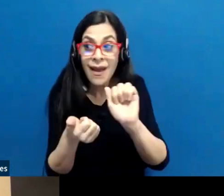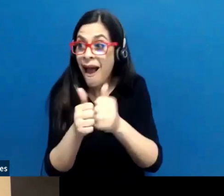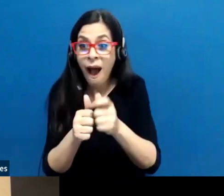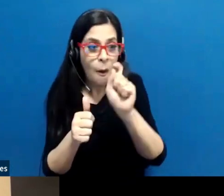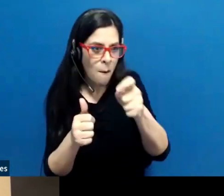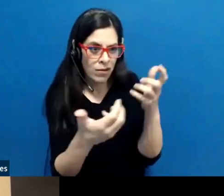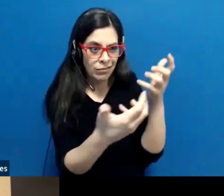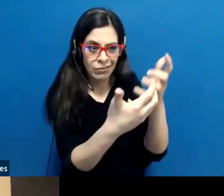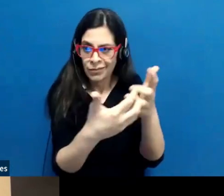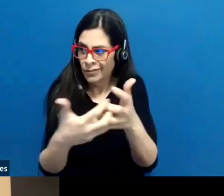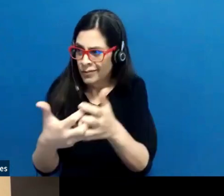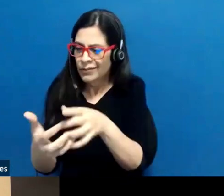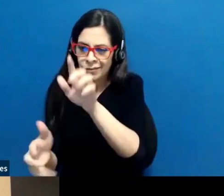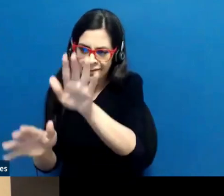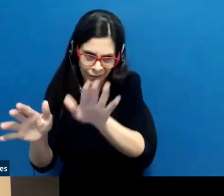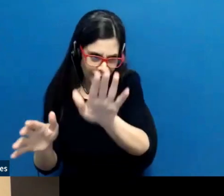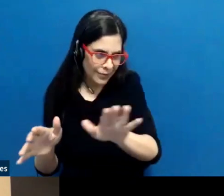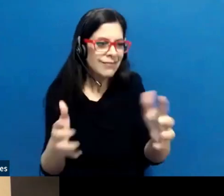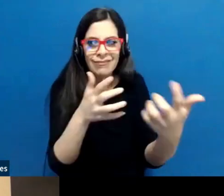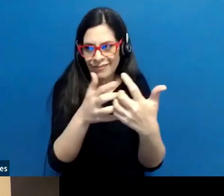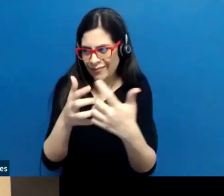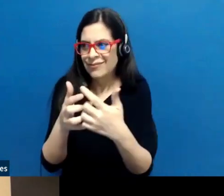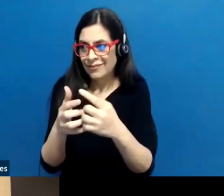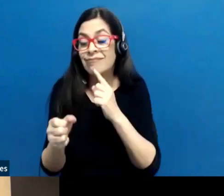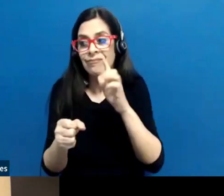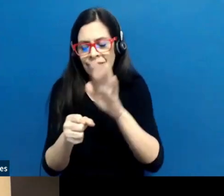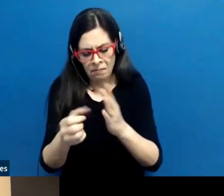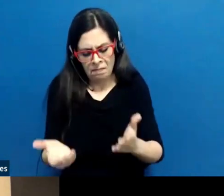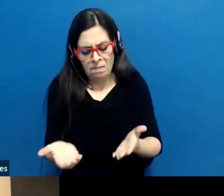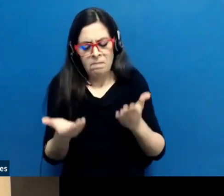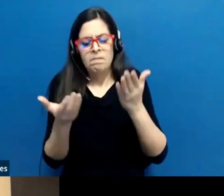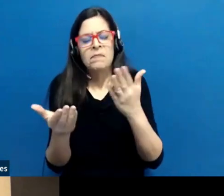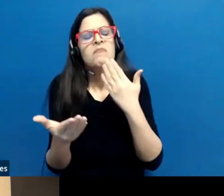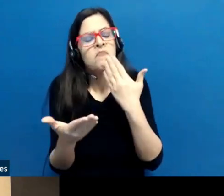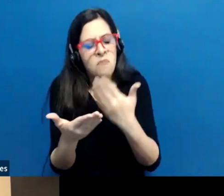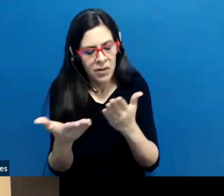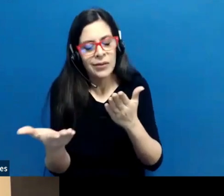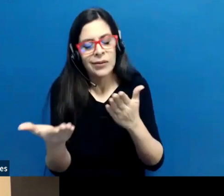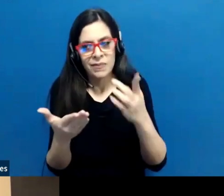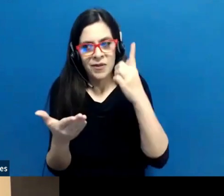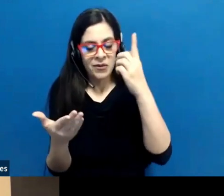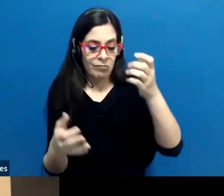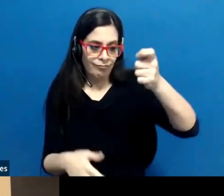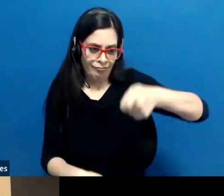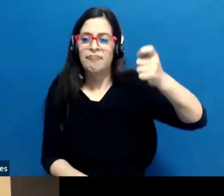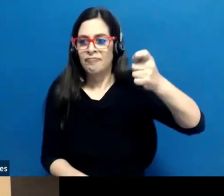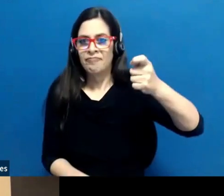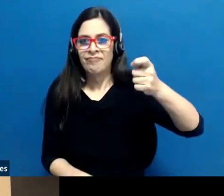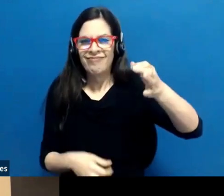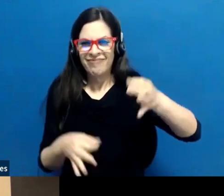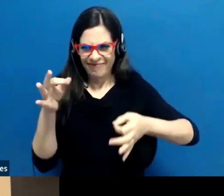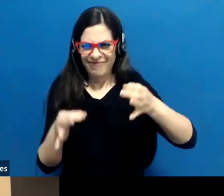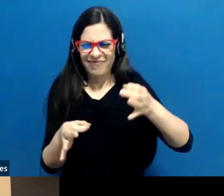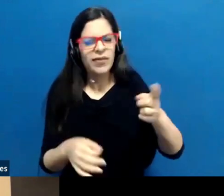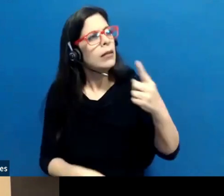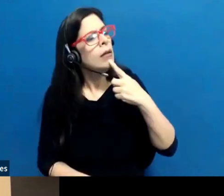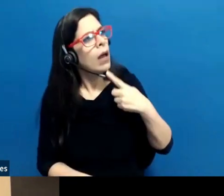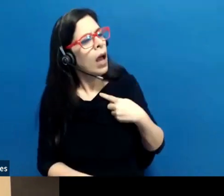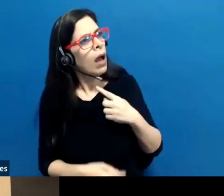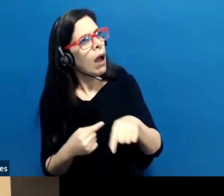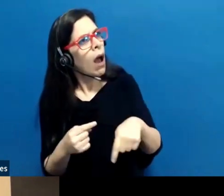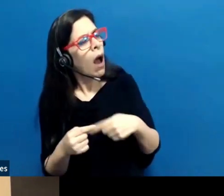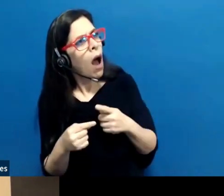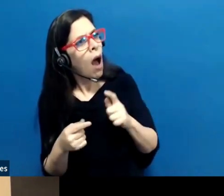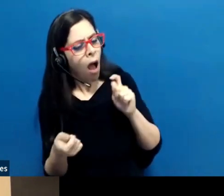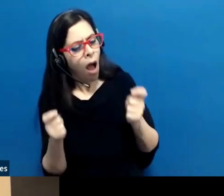razonables para garantizar un adecuado acceso a la justicia. Claro. Me estás hablando un poco de lo que son las